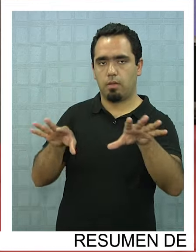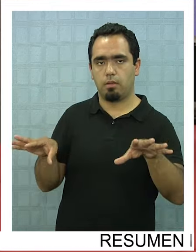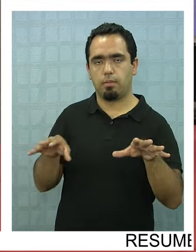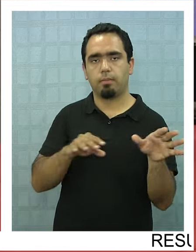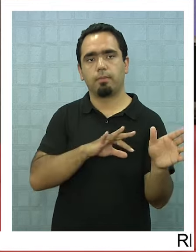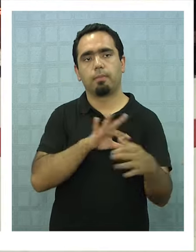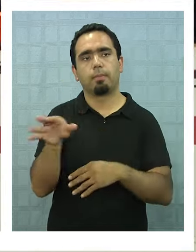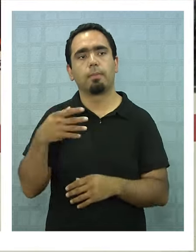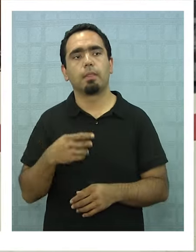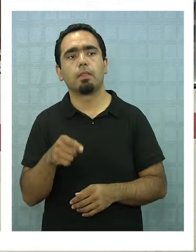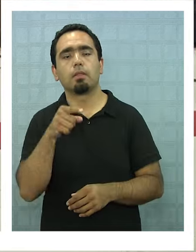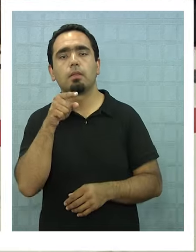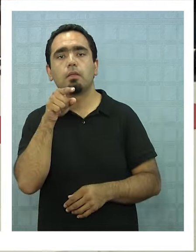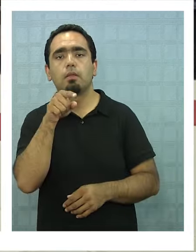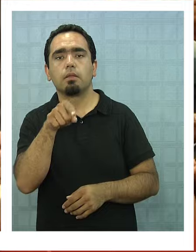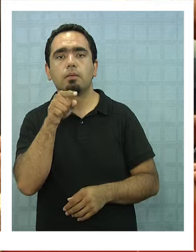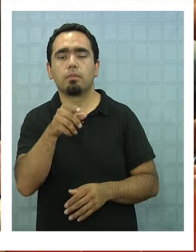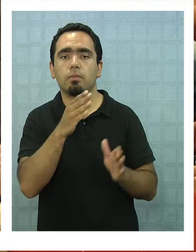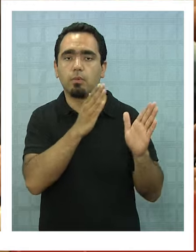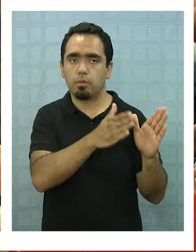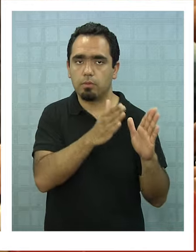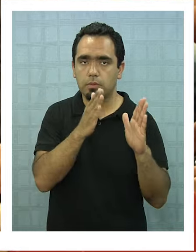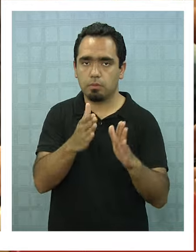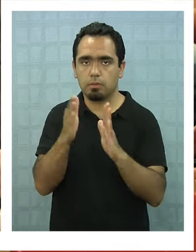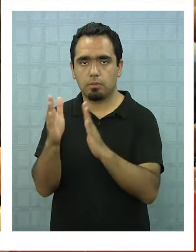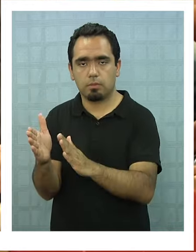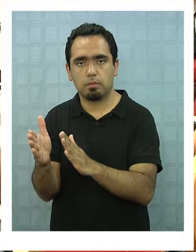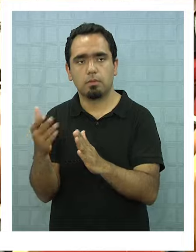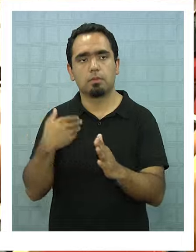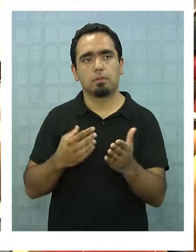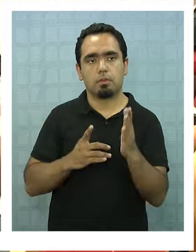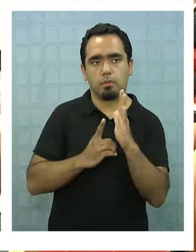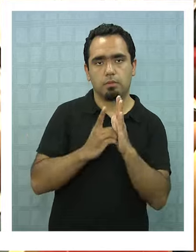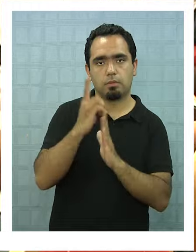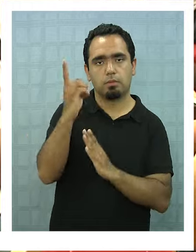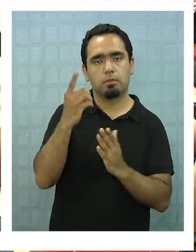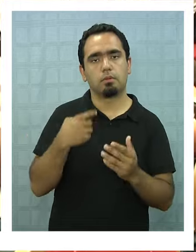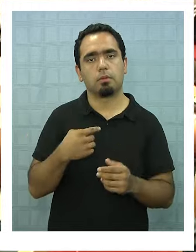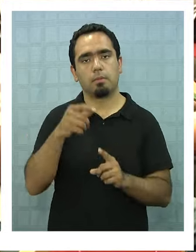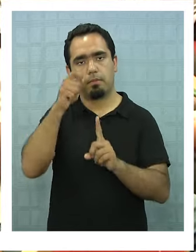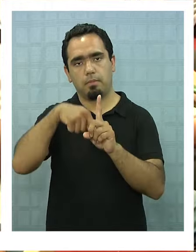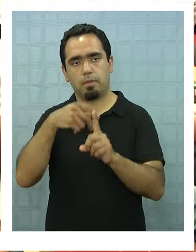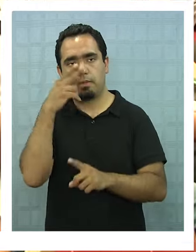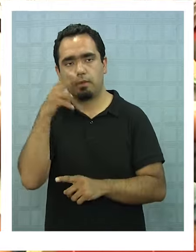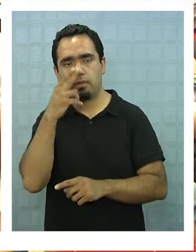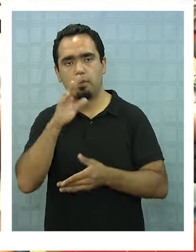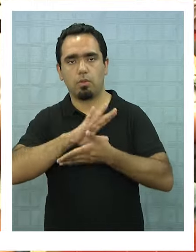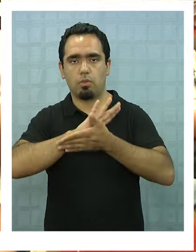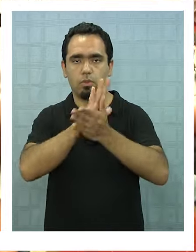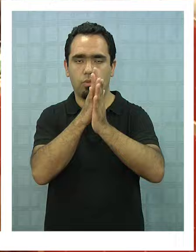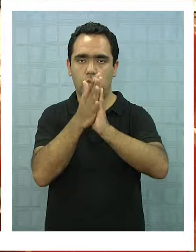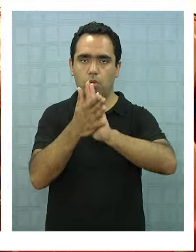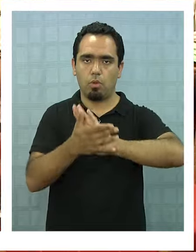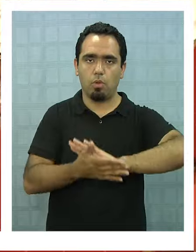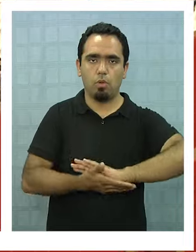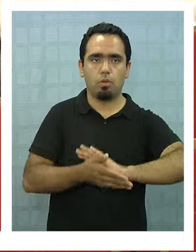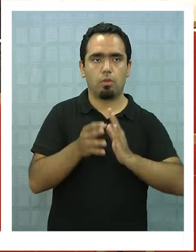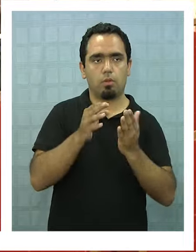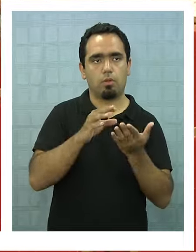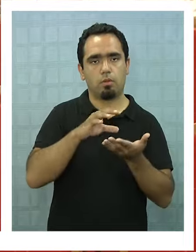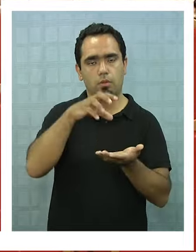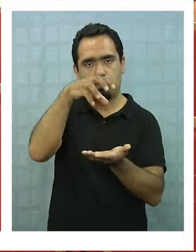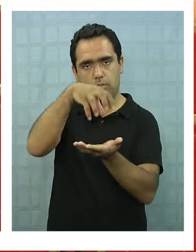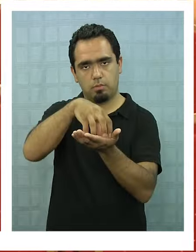áreas. El proceso de participación ambiental ciudadana anticipada se desarrollará durante noviembre en todas las